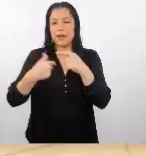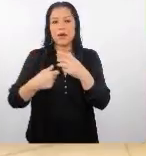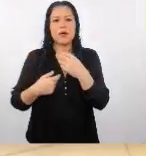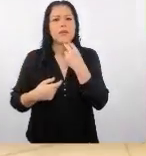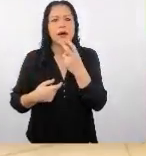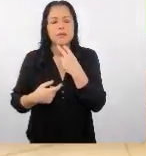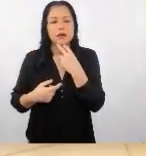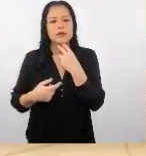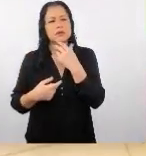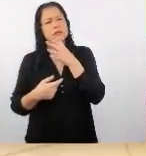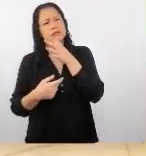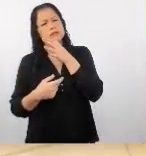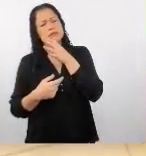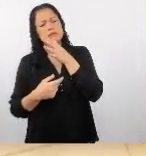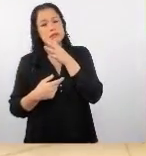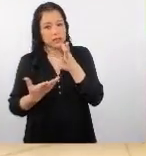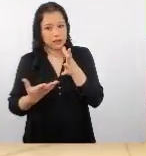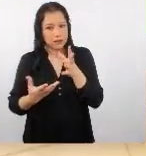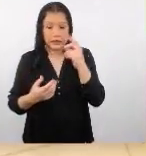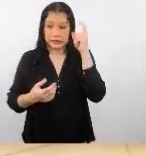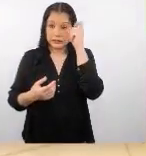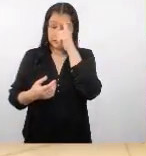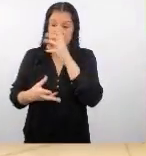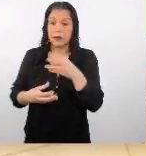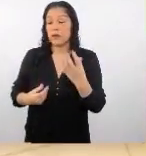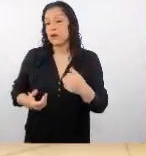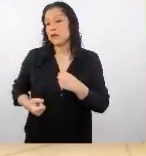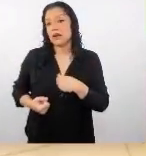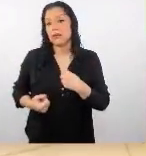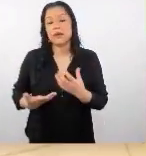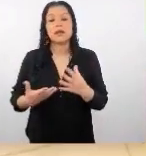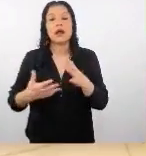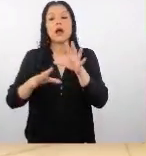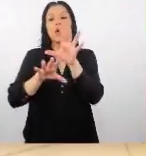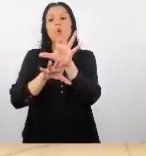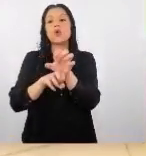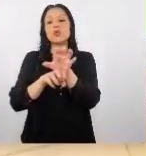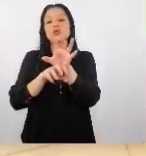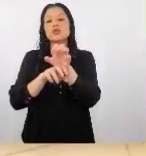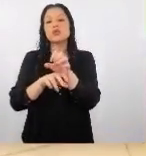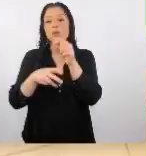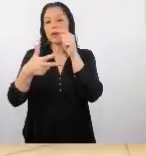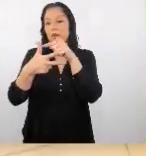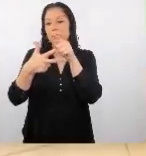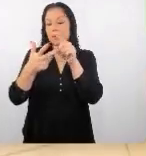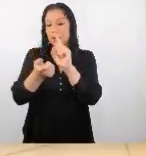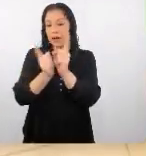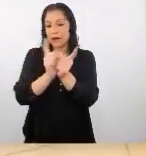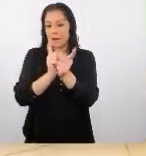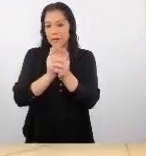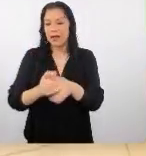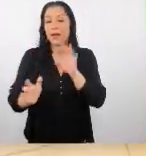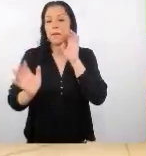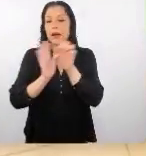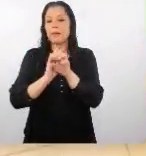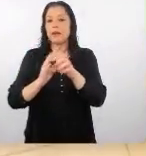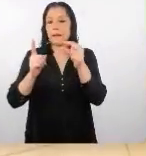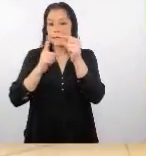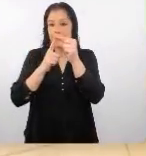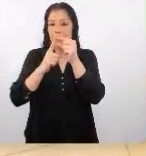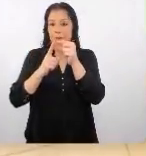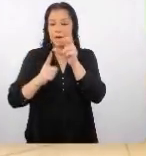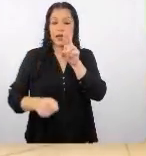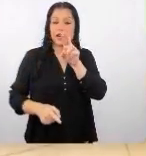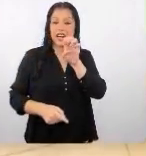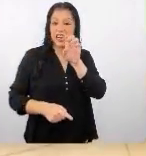es sumamente difícil porque lamentablemente como están acostumados a transformar entonces por ejemplo si una palabra es el rojo es